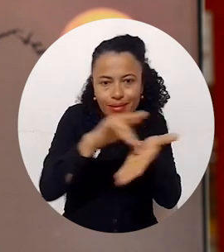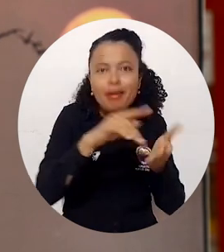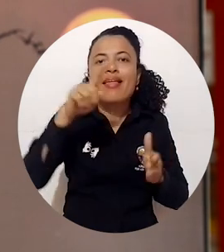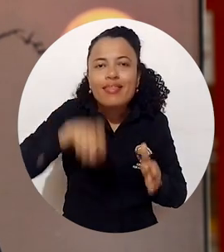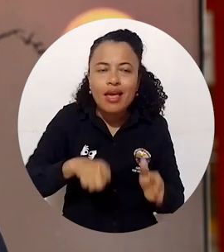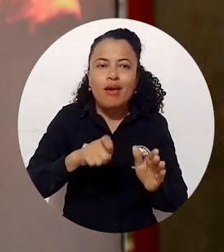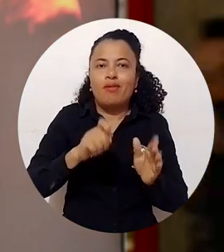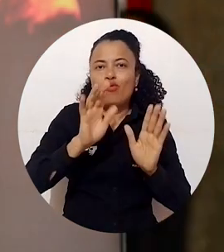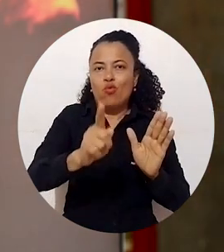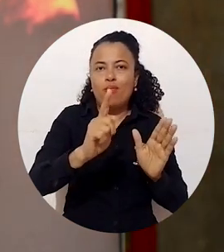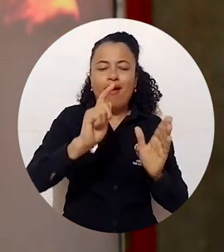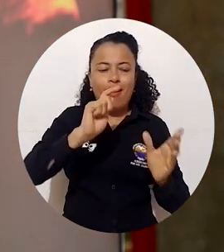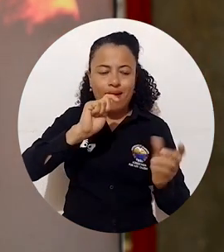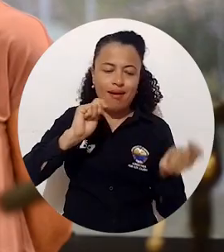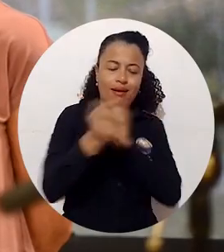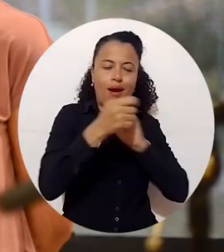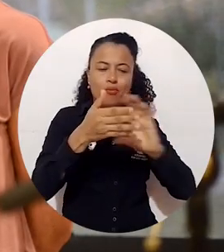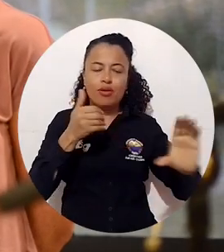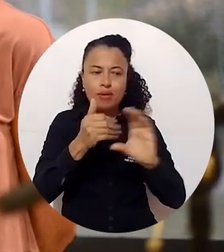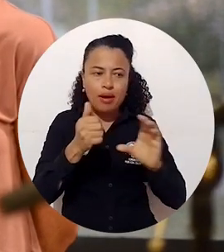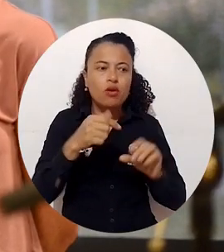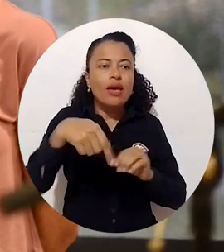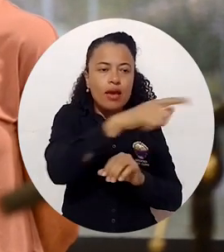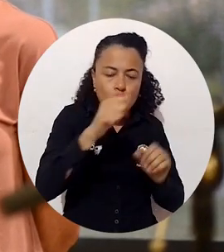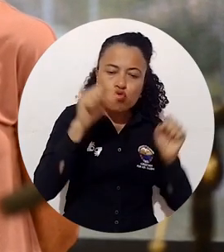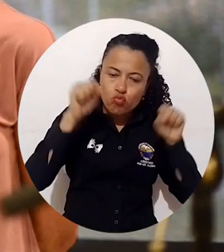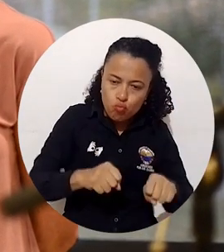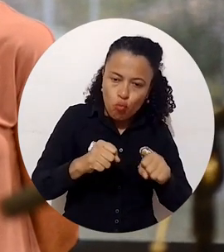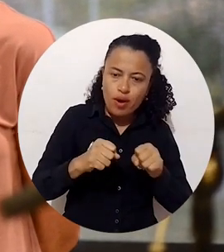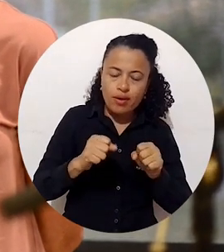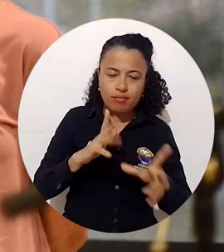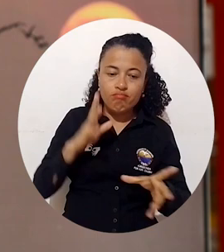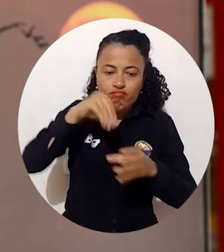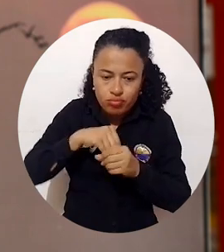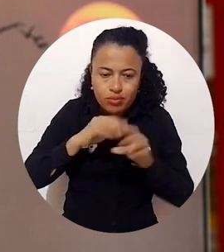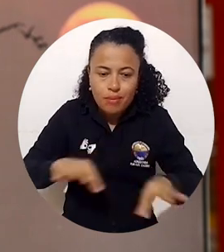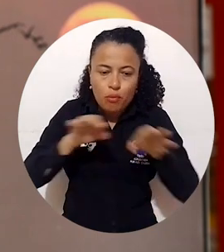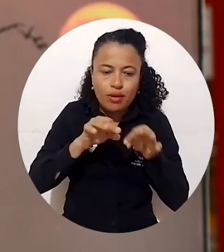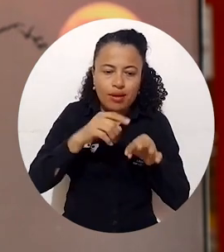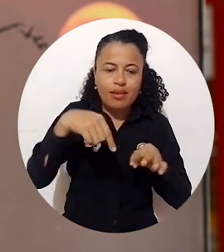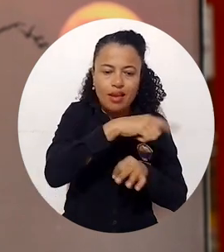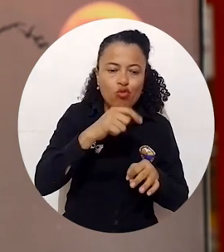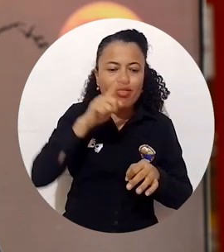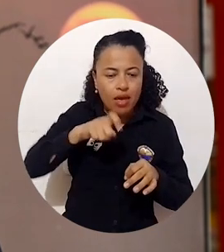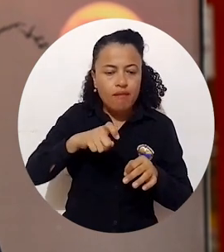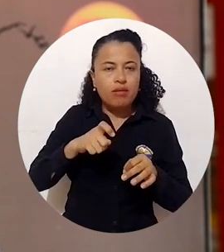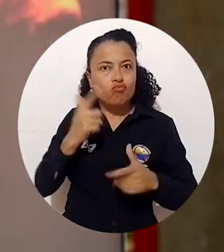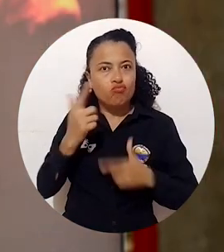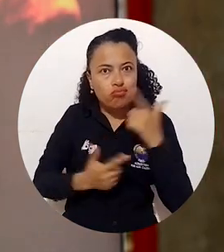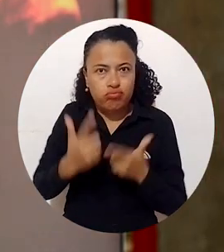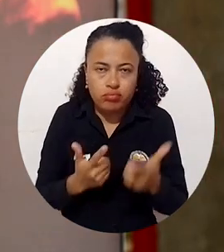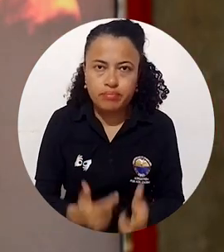afectadas por el cambio climático para ver y entender cómo ellos integran este elemento adicional